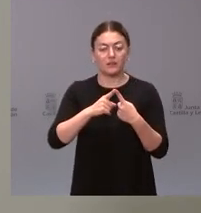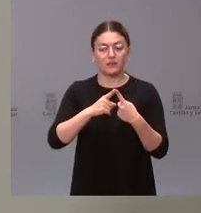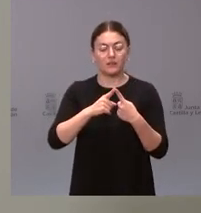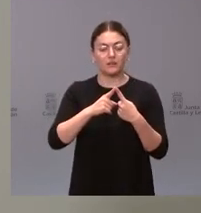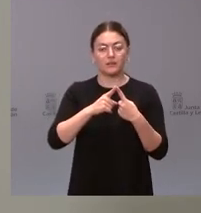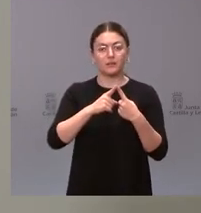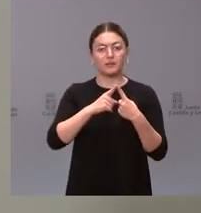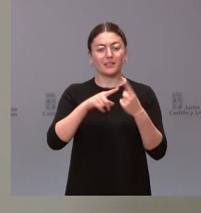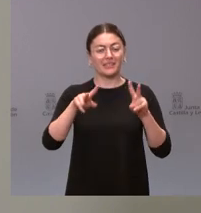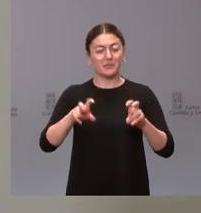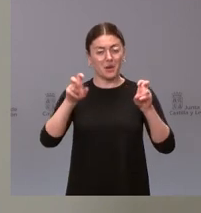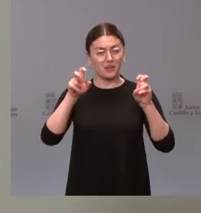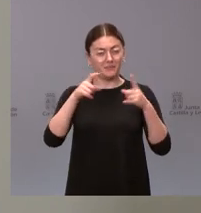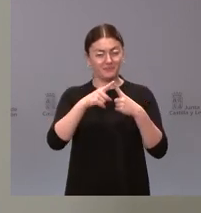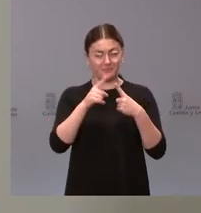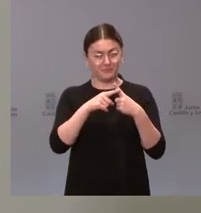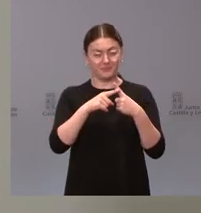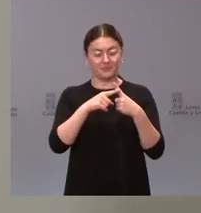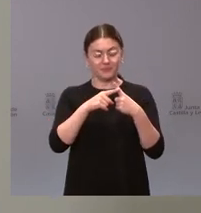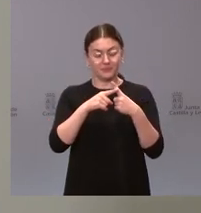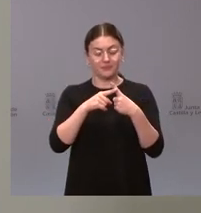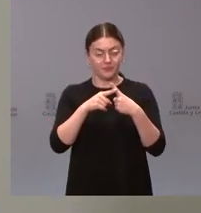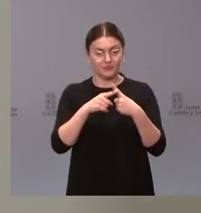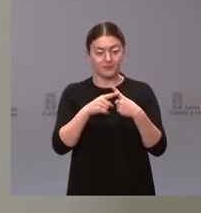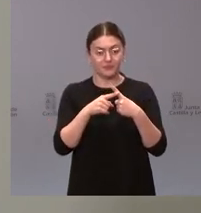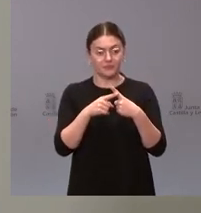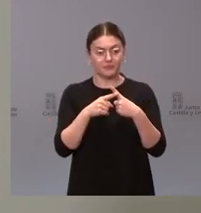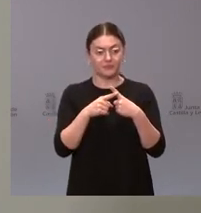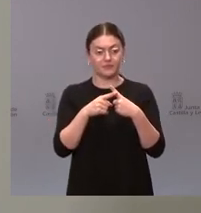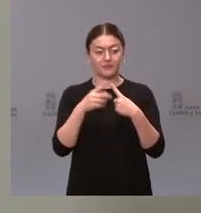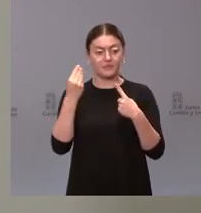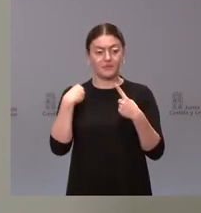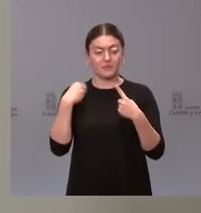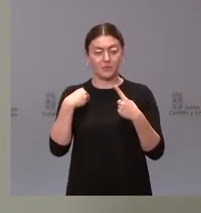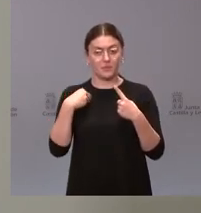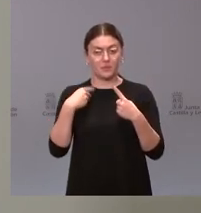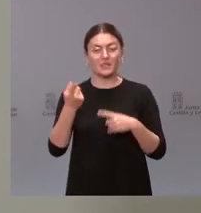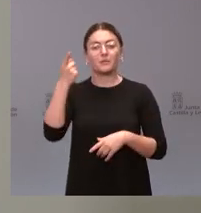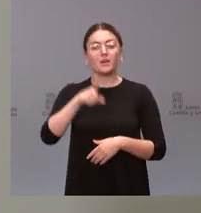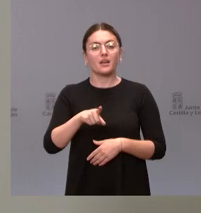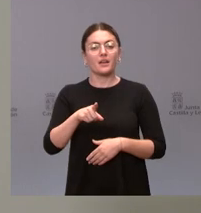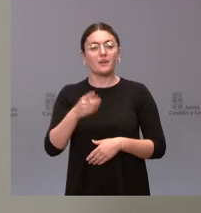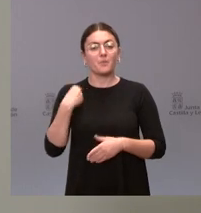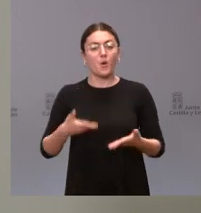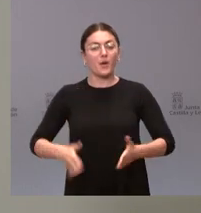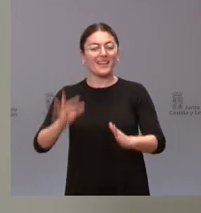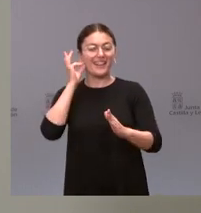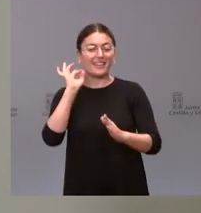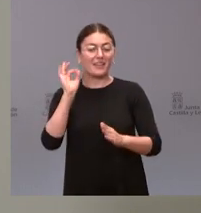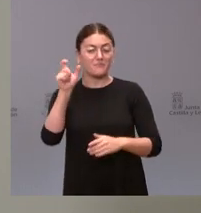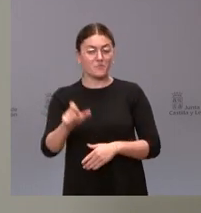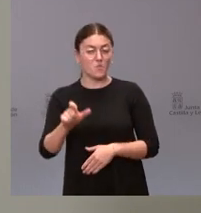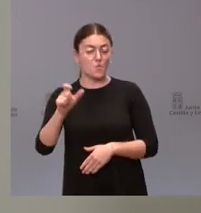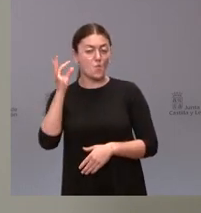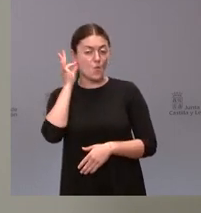que usted plantea y respecto a la hija de la persona que ha sido asesinada por